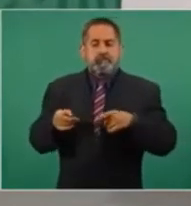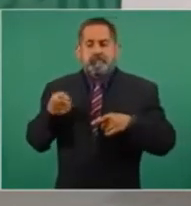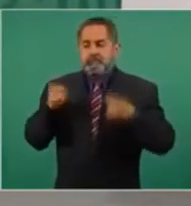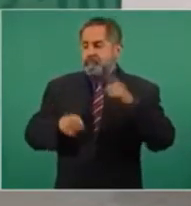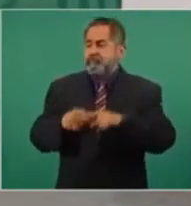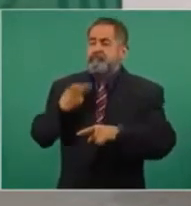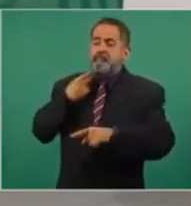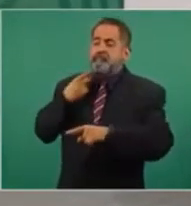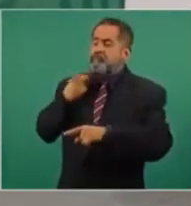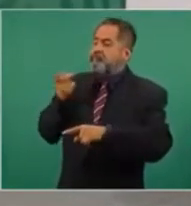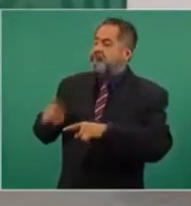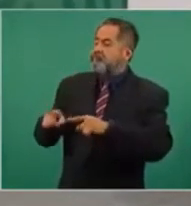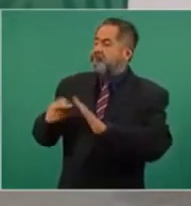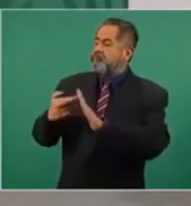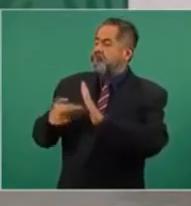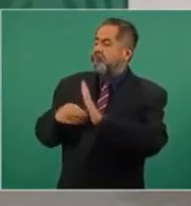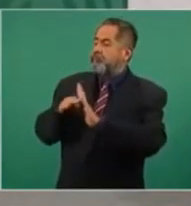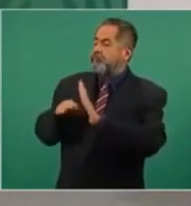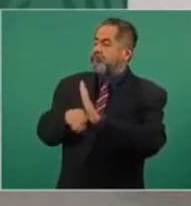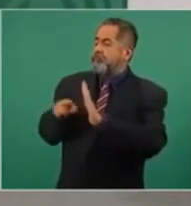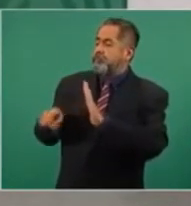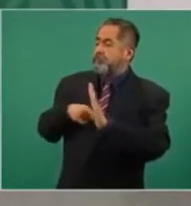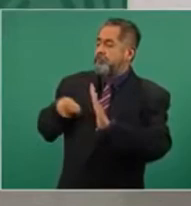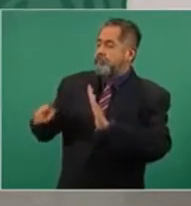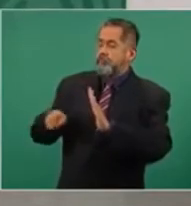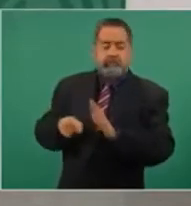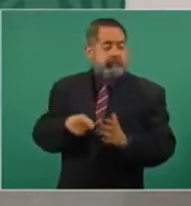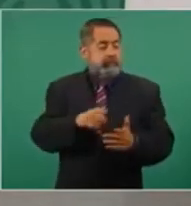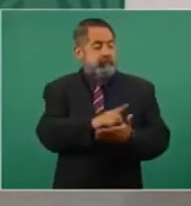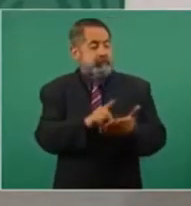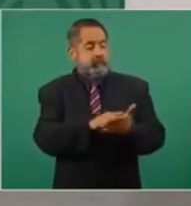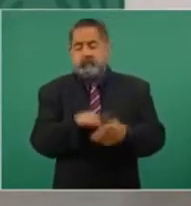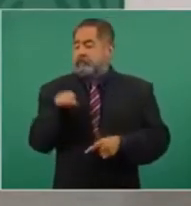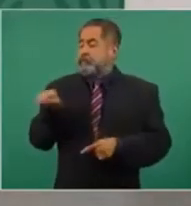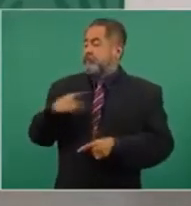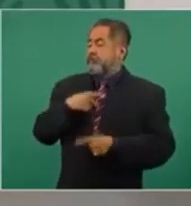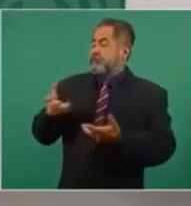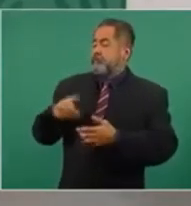política de combate al narcotráfico.